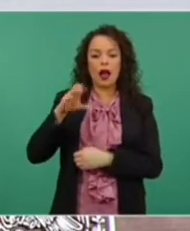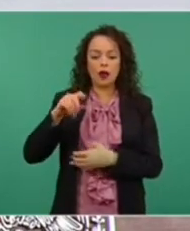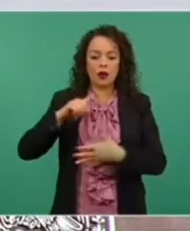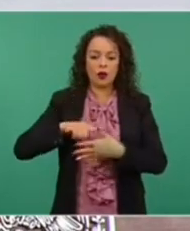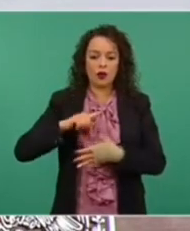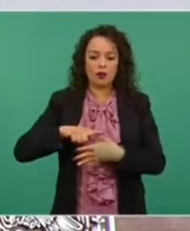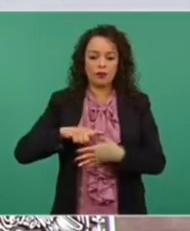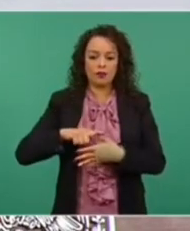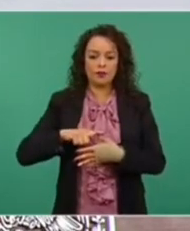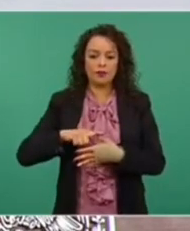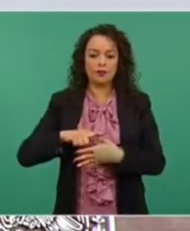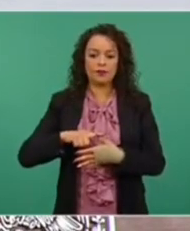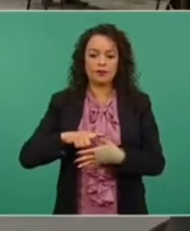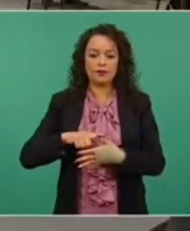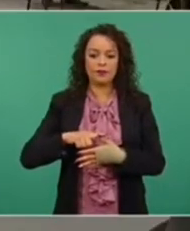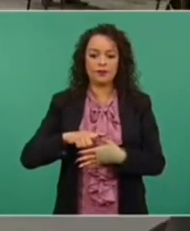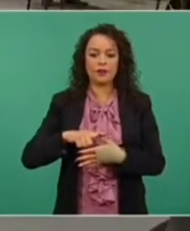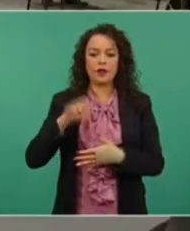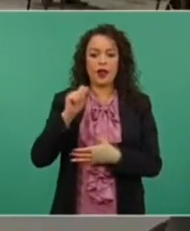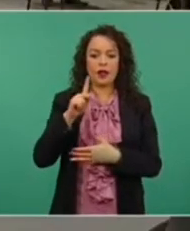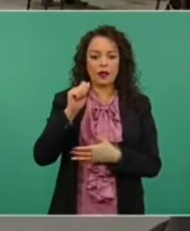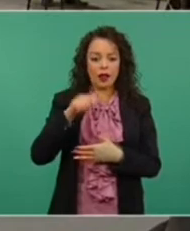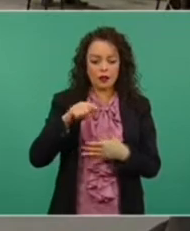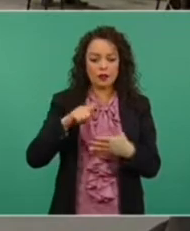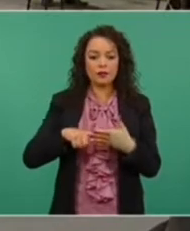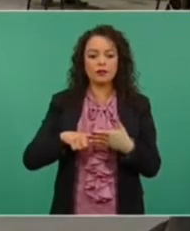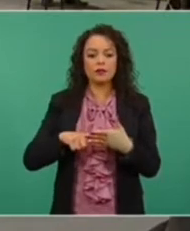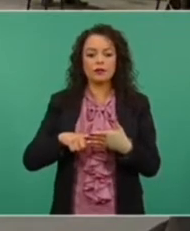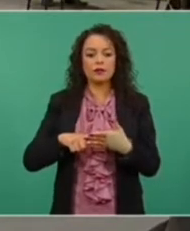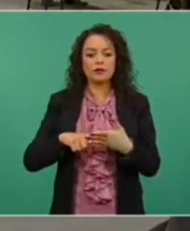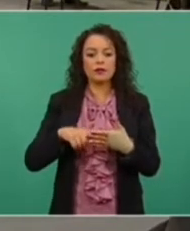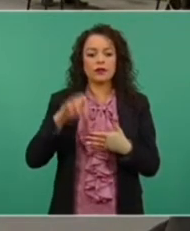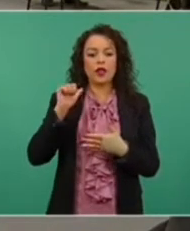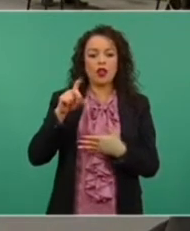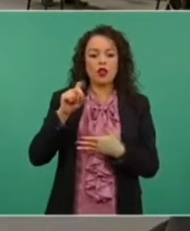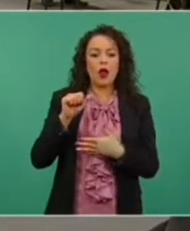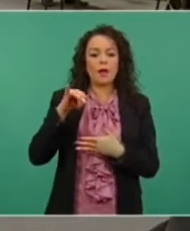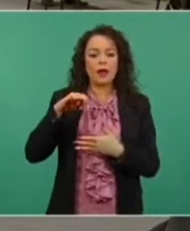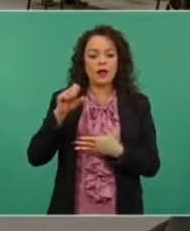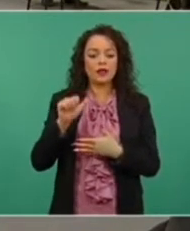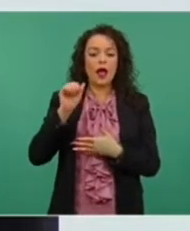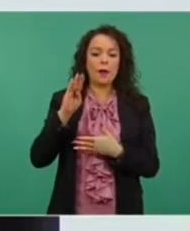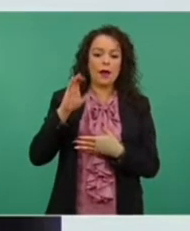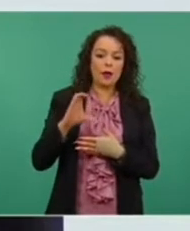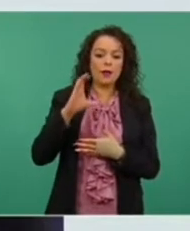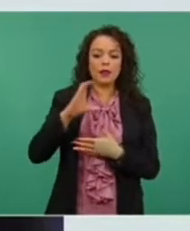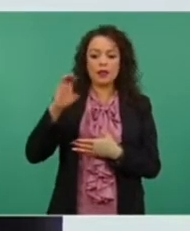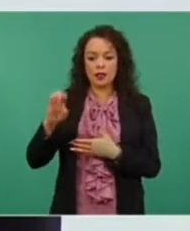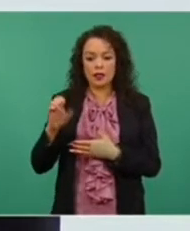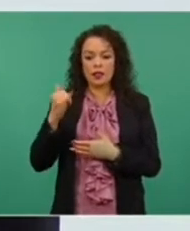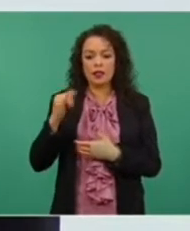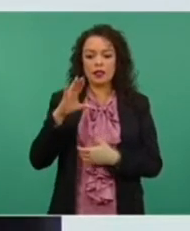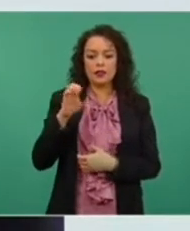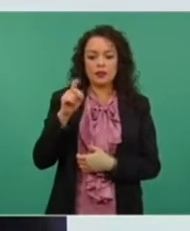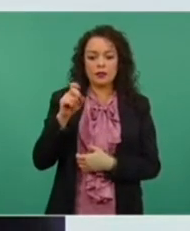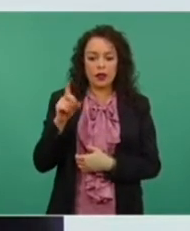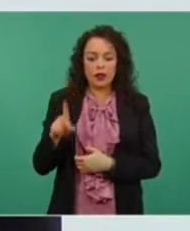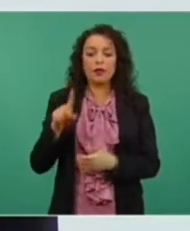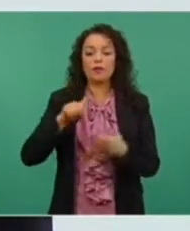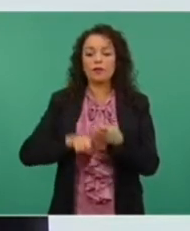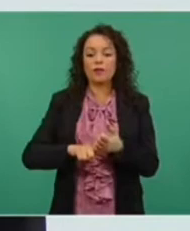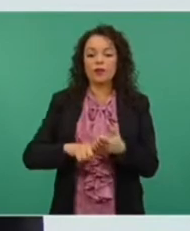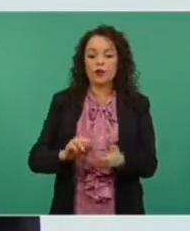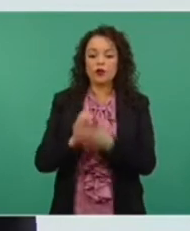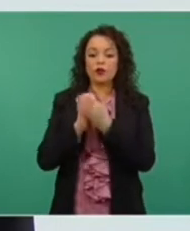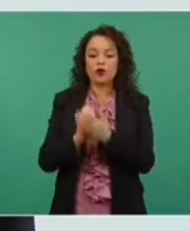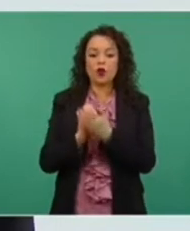el día de hoy aquí, Antat, quien también nos acompaña, Ando, iMix, ABM, CCE y Césped. El sorteo